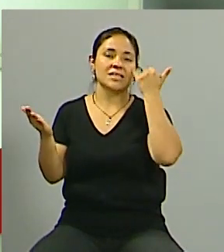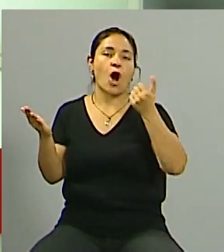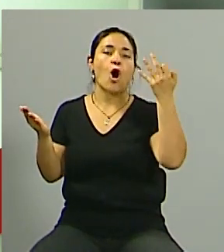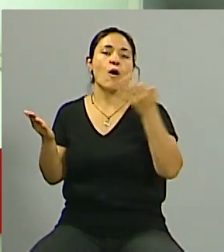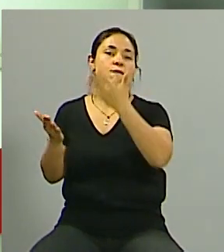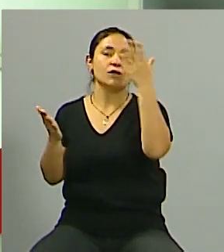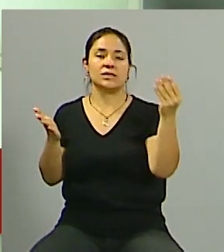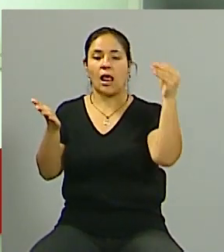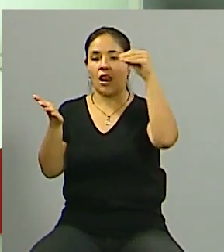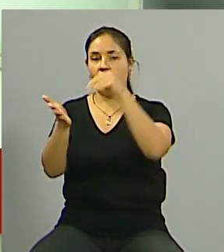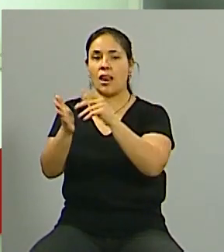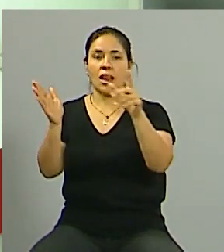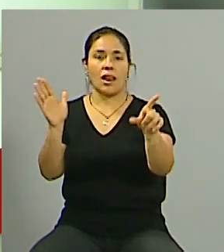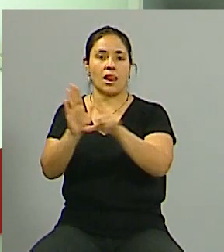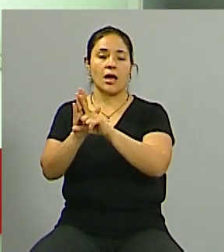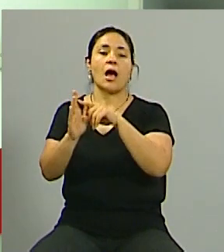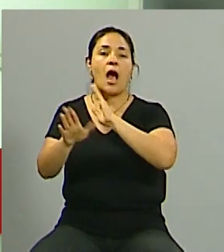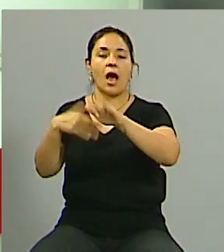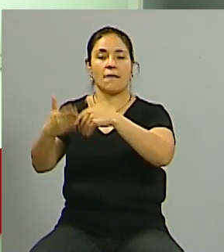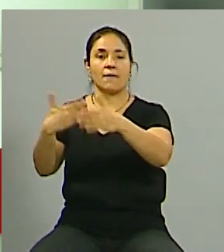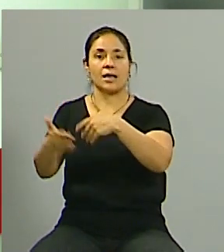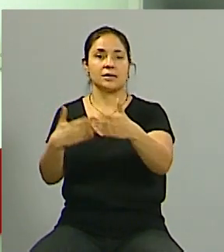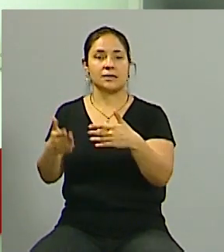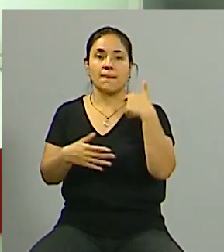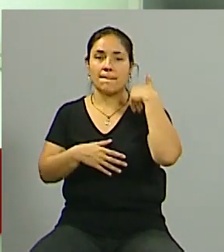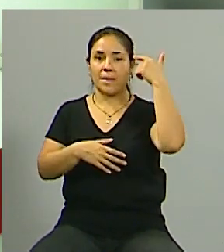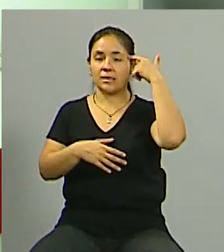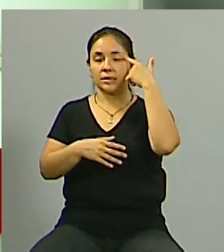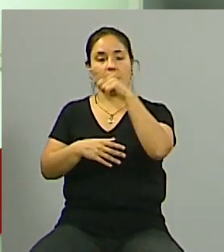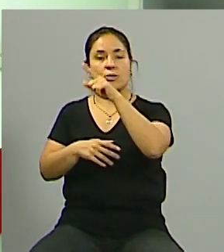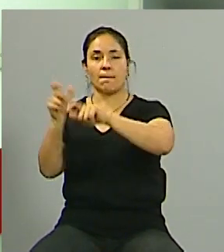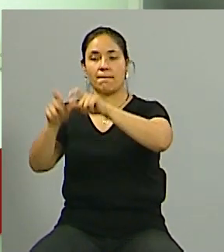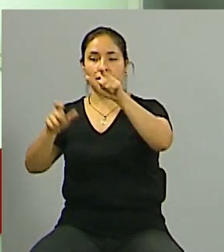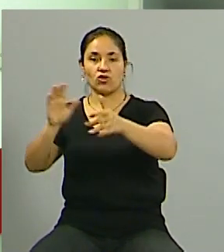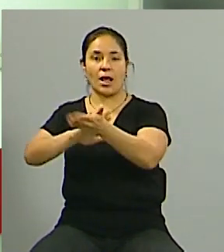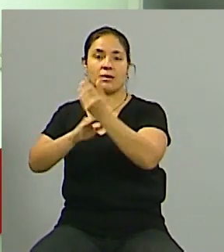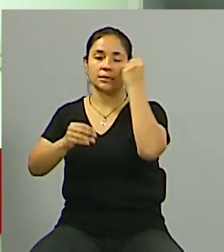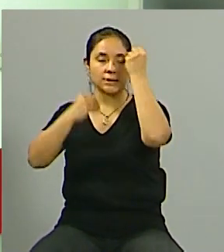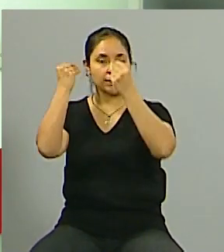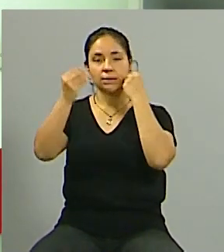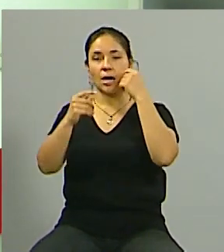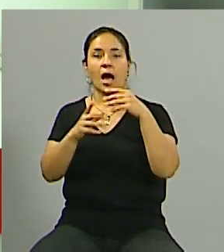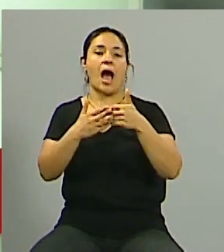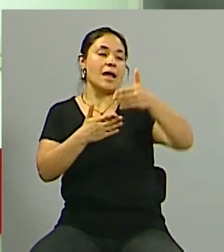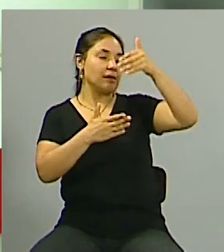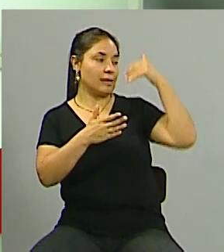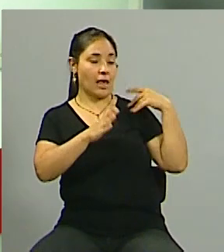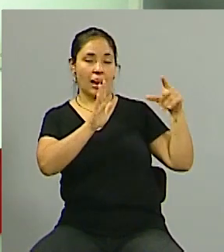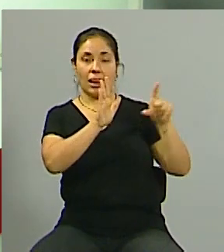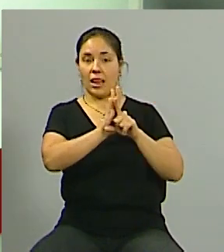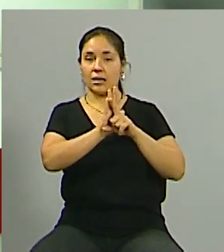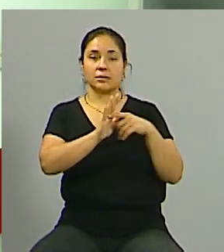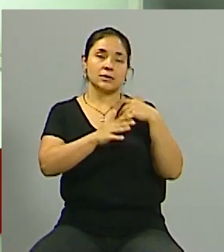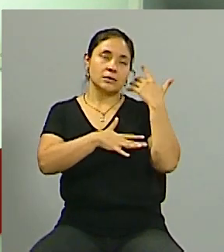últimas horas que muchos entienden es un avance sobre todo pensando en los dolores de cabeza que trajo la ley de alquileres la anterior